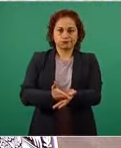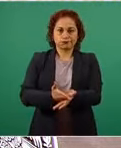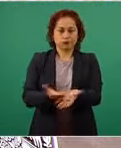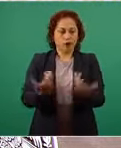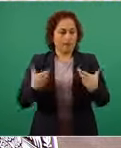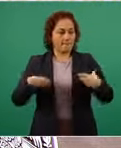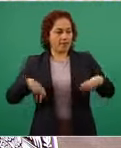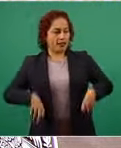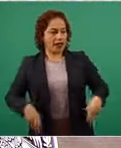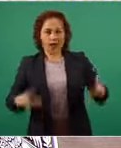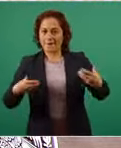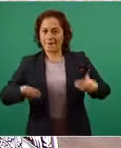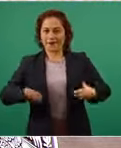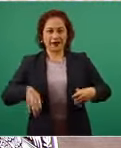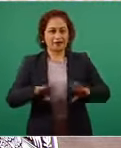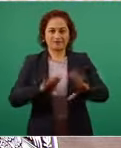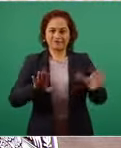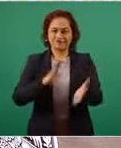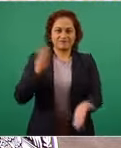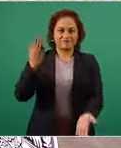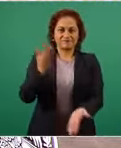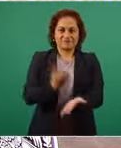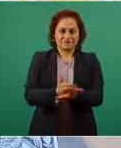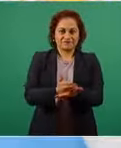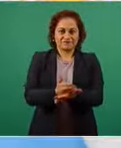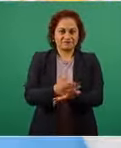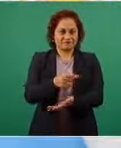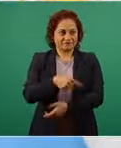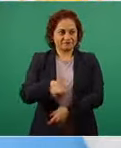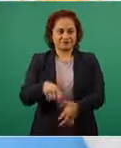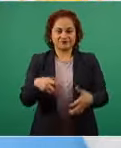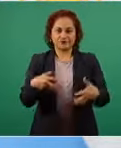porque ya